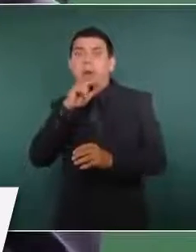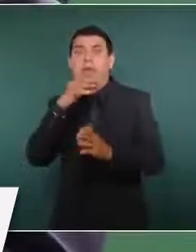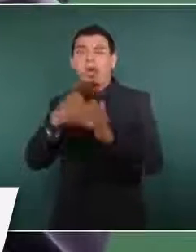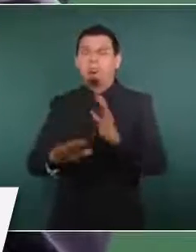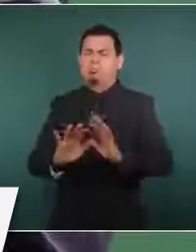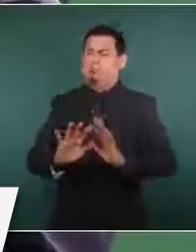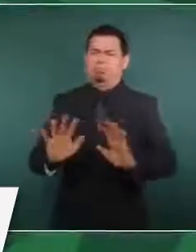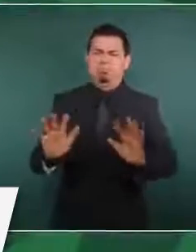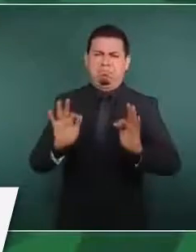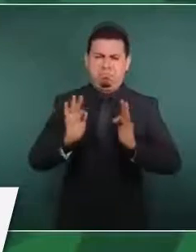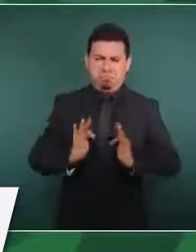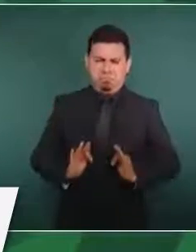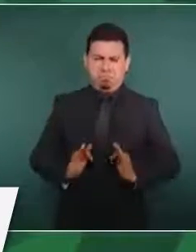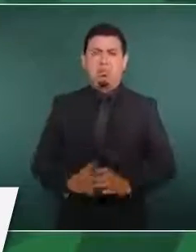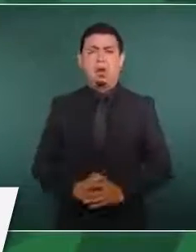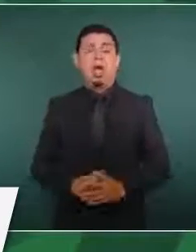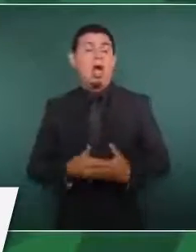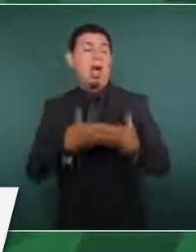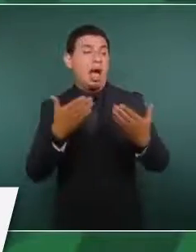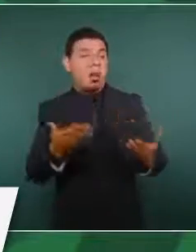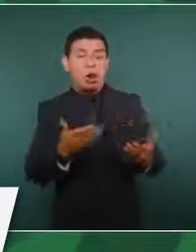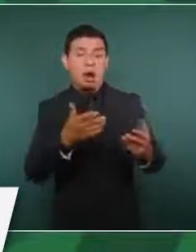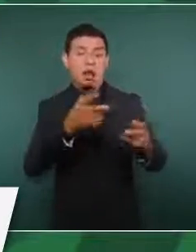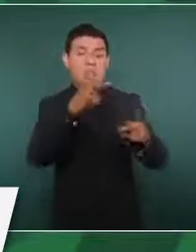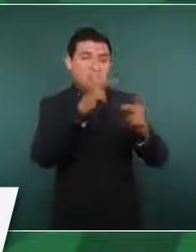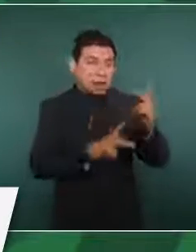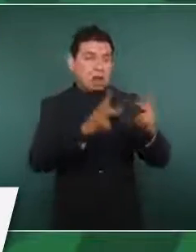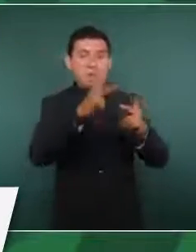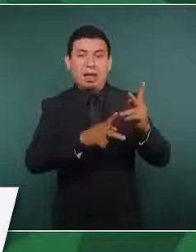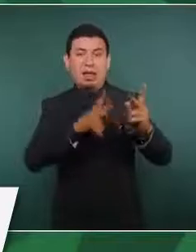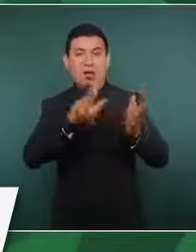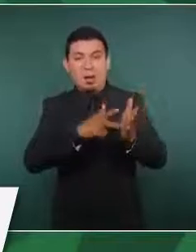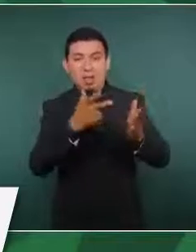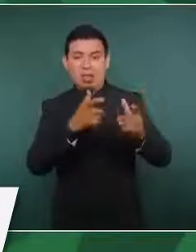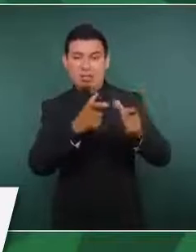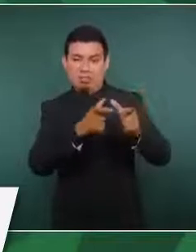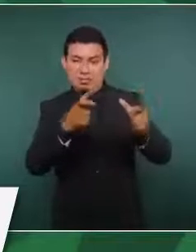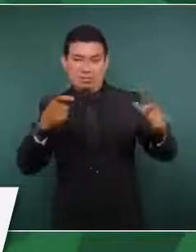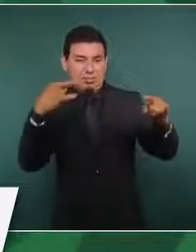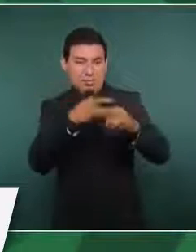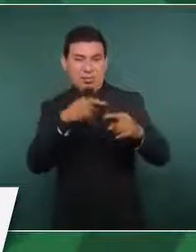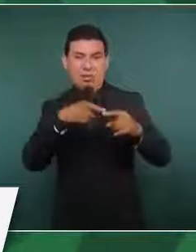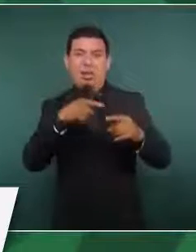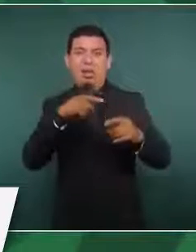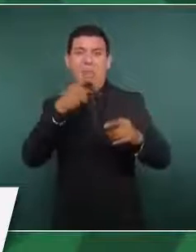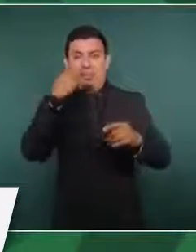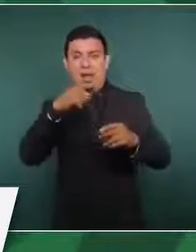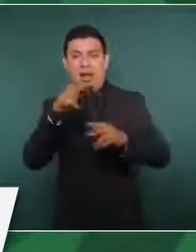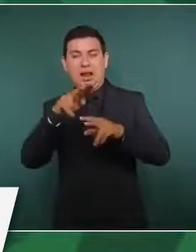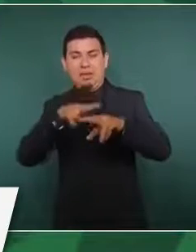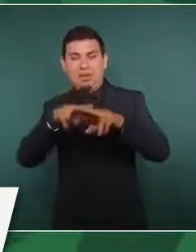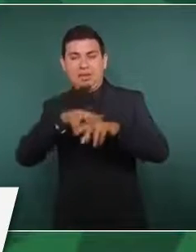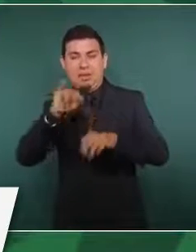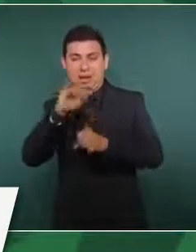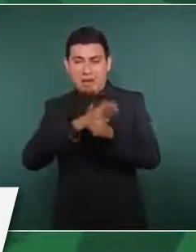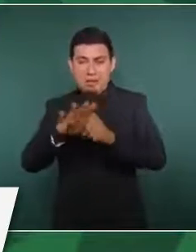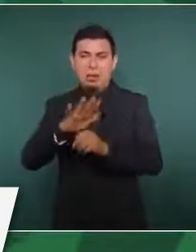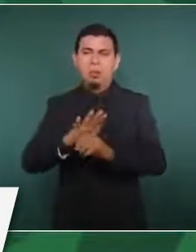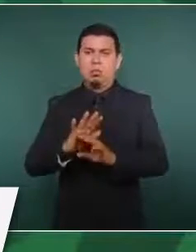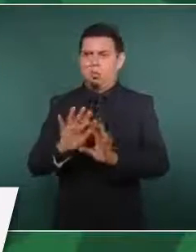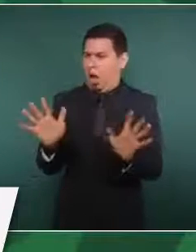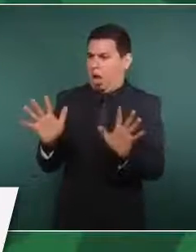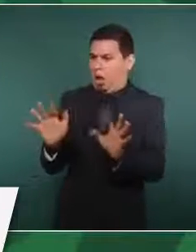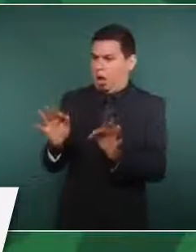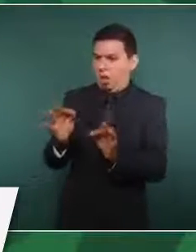El caso de los tramos de reconstrucción de la vía para el ferrocarril del Istmo ya se licitaron,